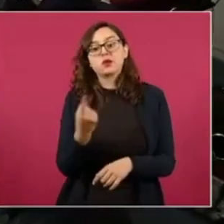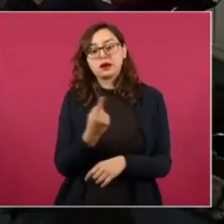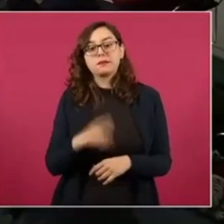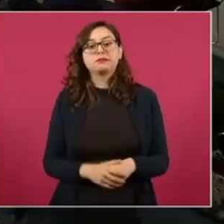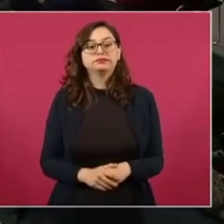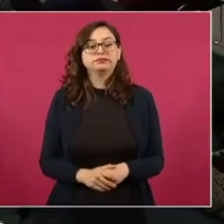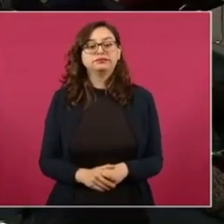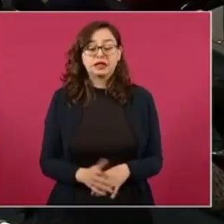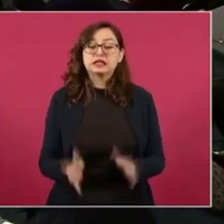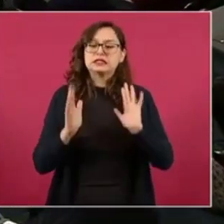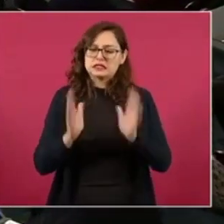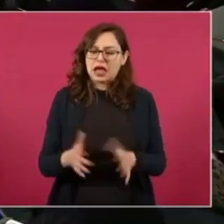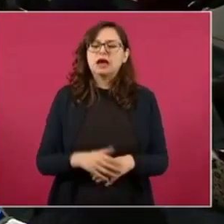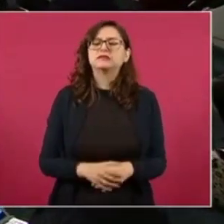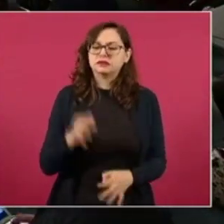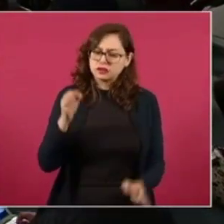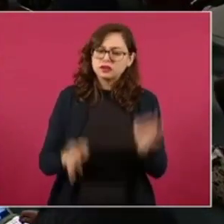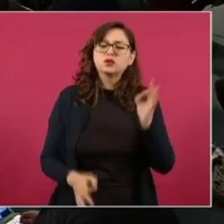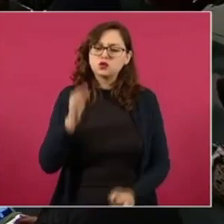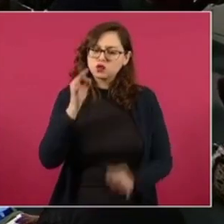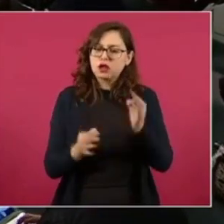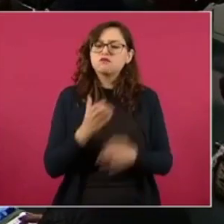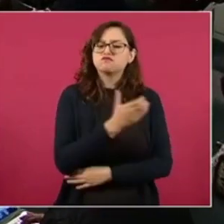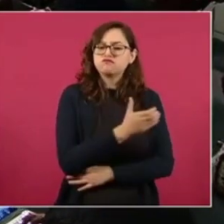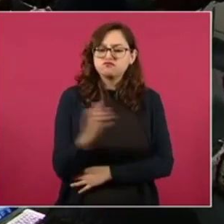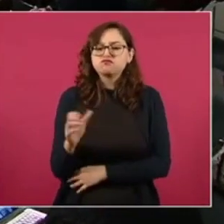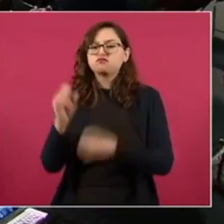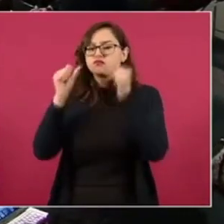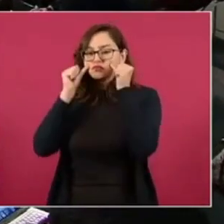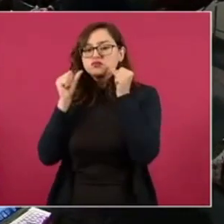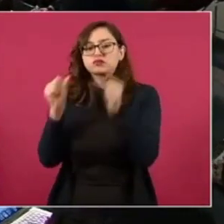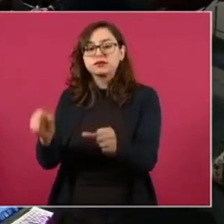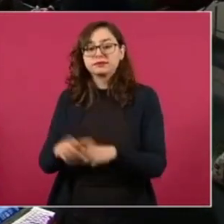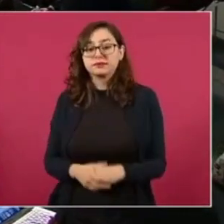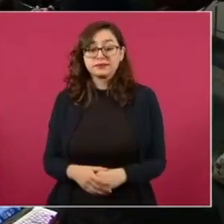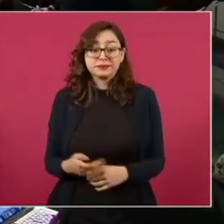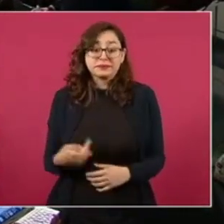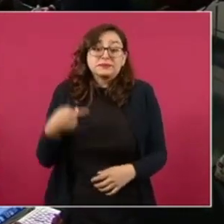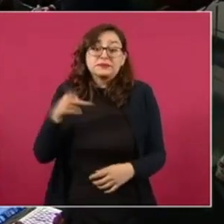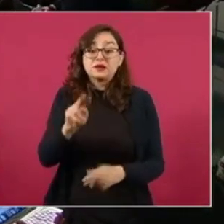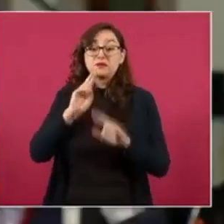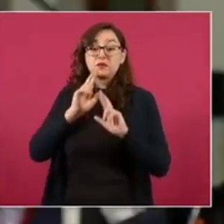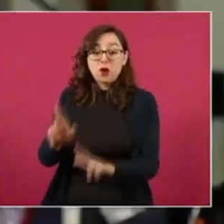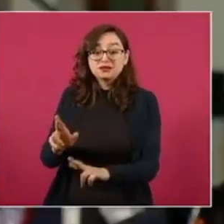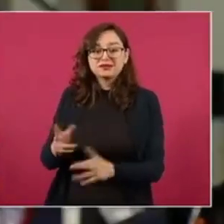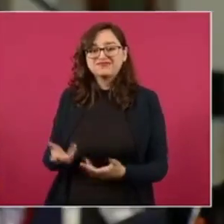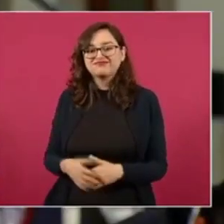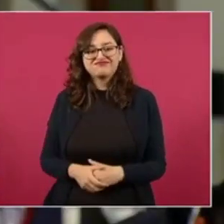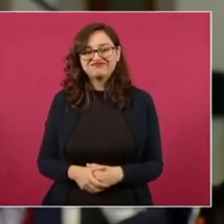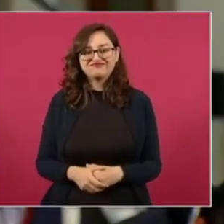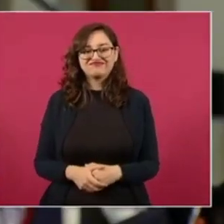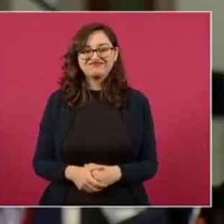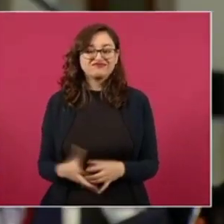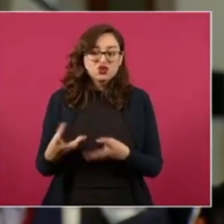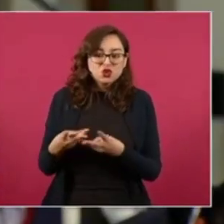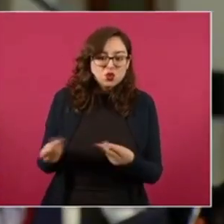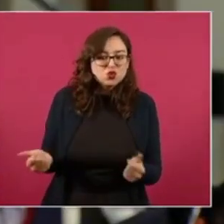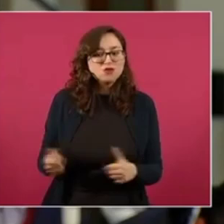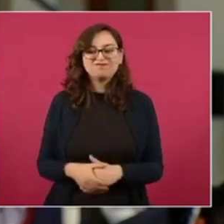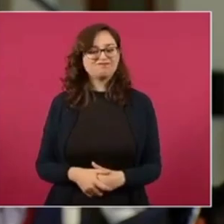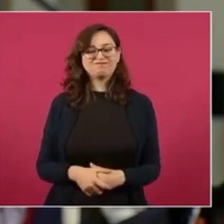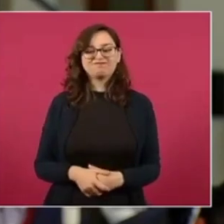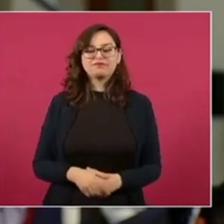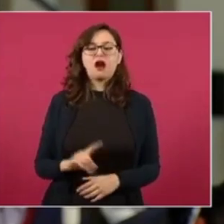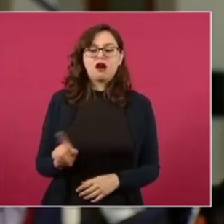el Tribunal Agrario. Sin embargo, el Tribunal Agrario lo único que hizo fue darles un tecnicismo y darles largas, es decir, no les dio una solución de fondo.